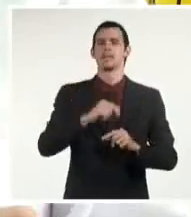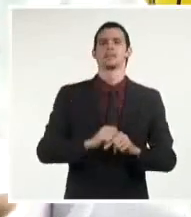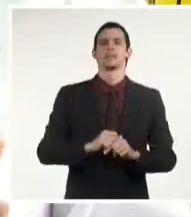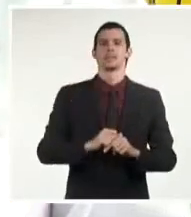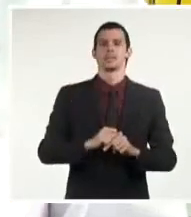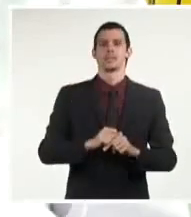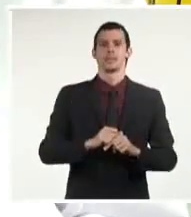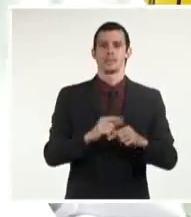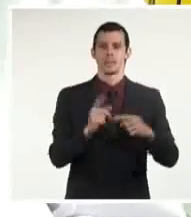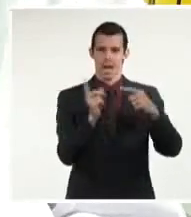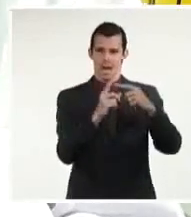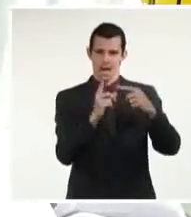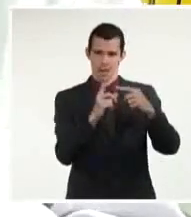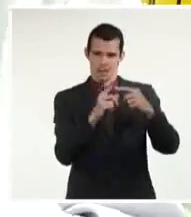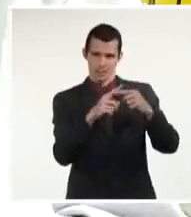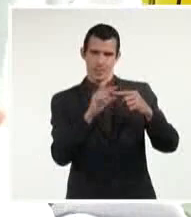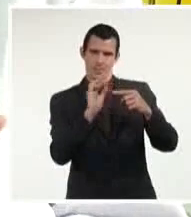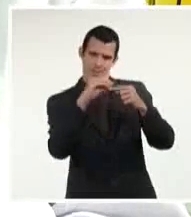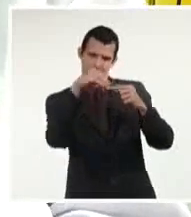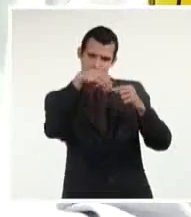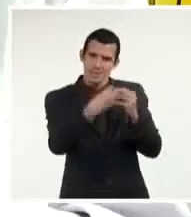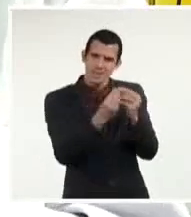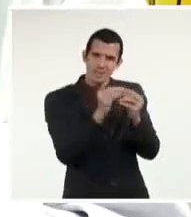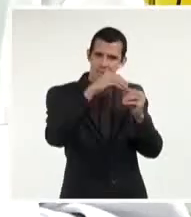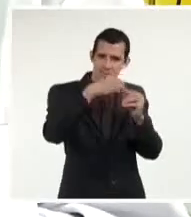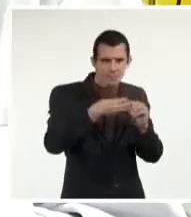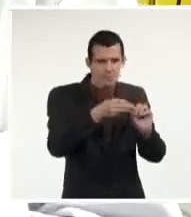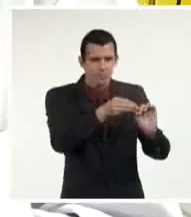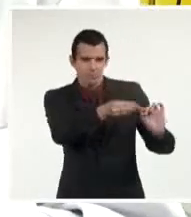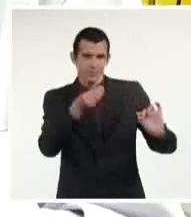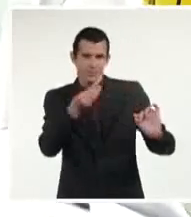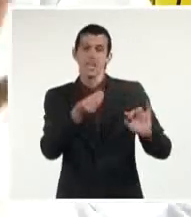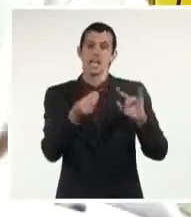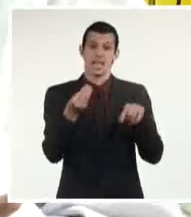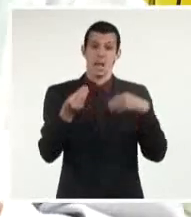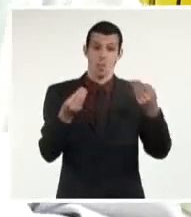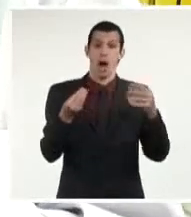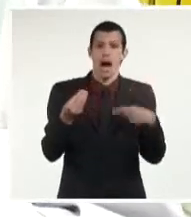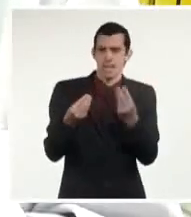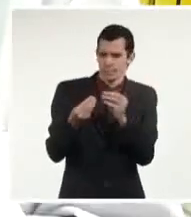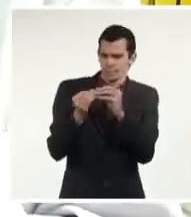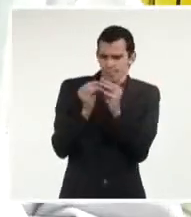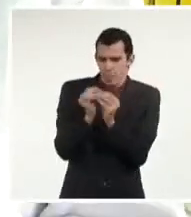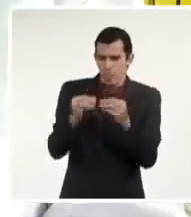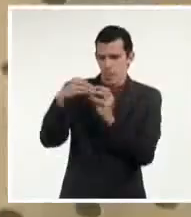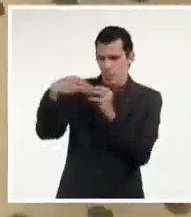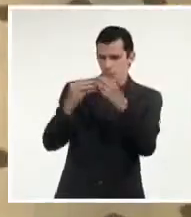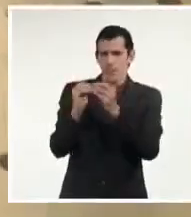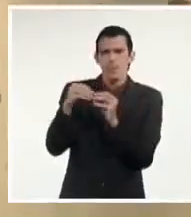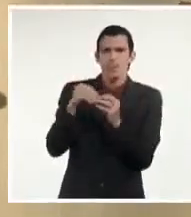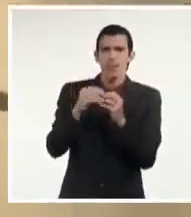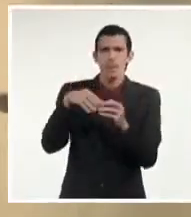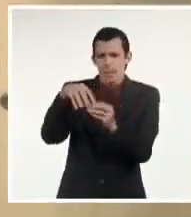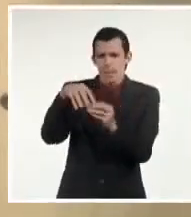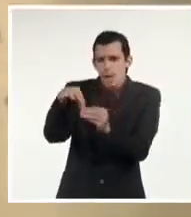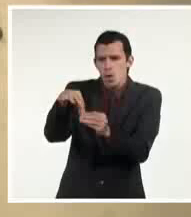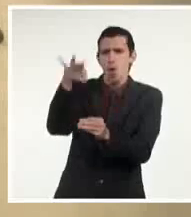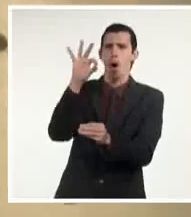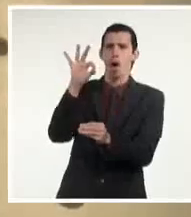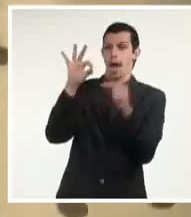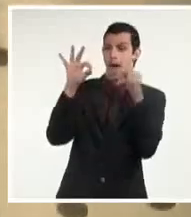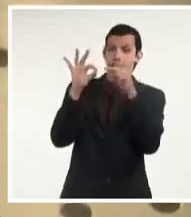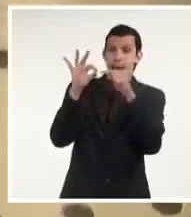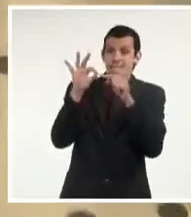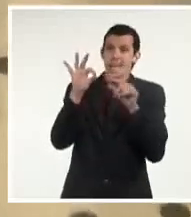de estas proteínas y posteriormente el ensamblaje de estas partículas similares a virus a partir de las proteínas purificadas. Los científicos han